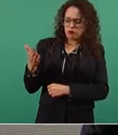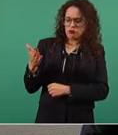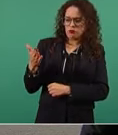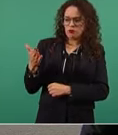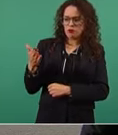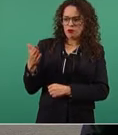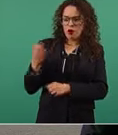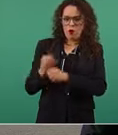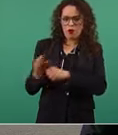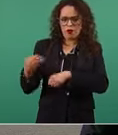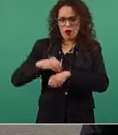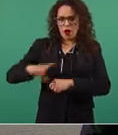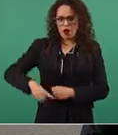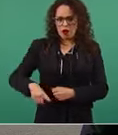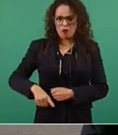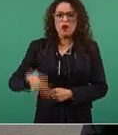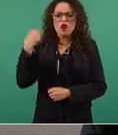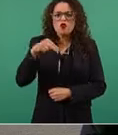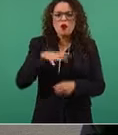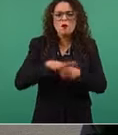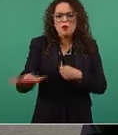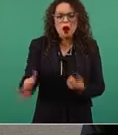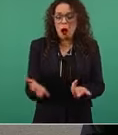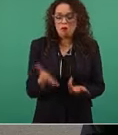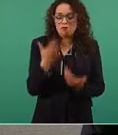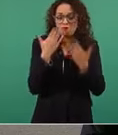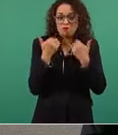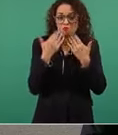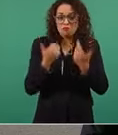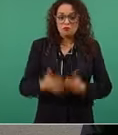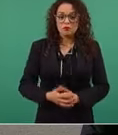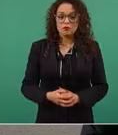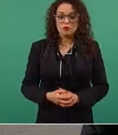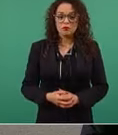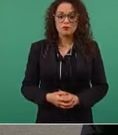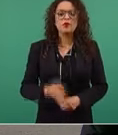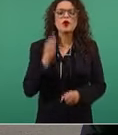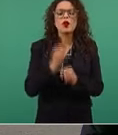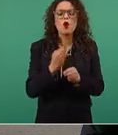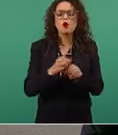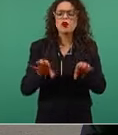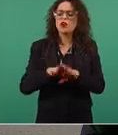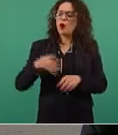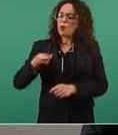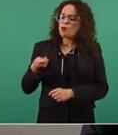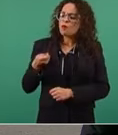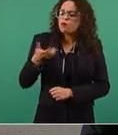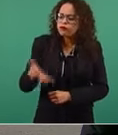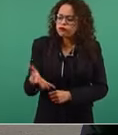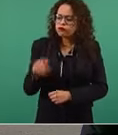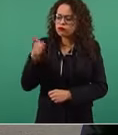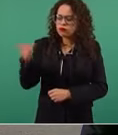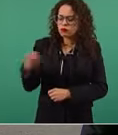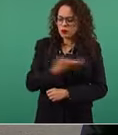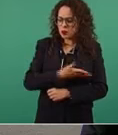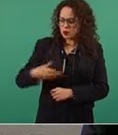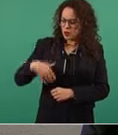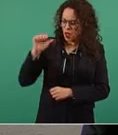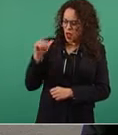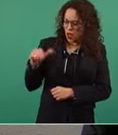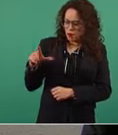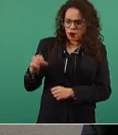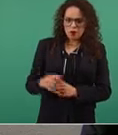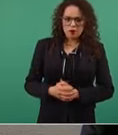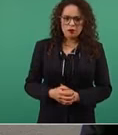estilo de tu pregunta, Maduro, hoy por hoy, ¿cómo le llamamos a López Obrador? ¿Es un demócrata López Obrador? ¿Es un